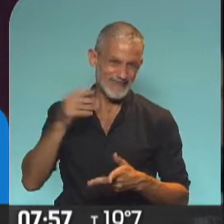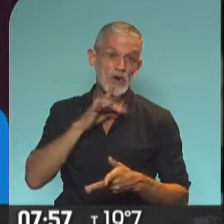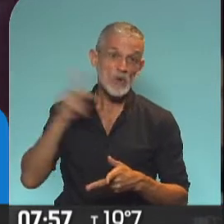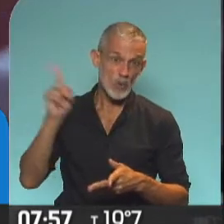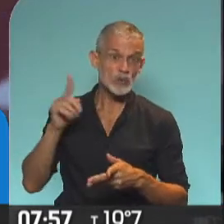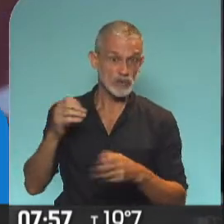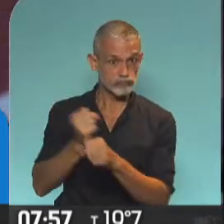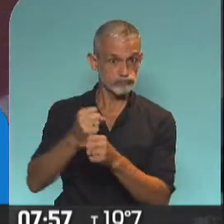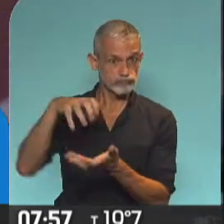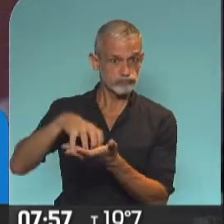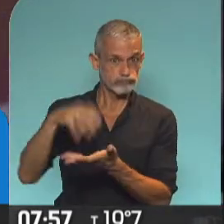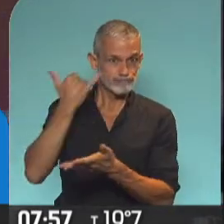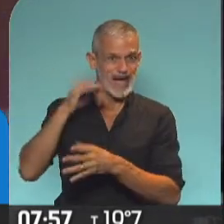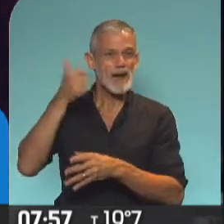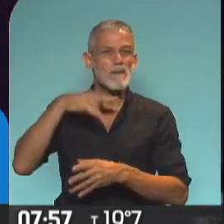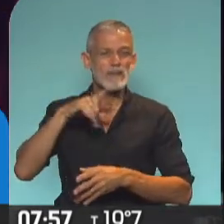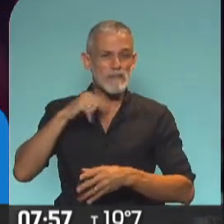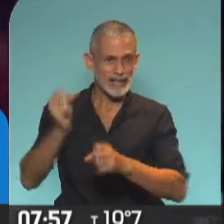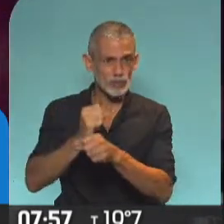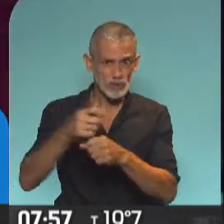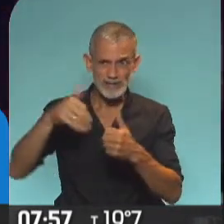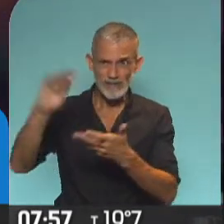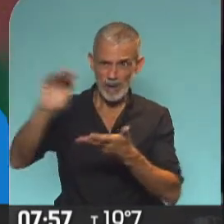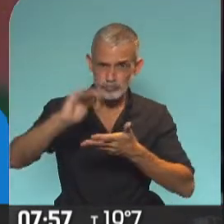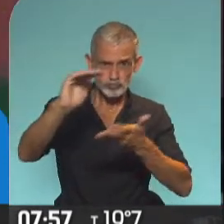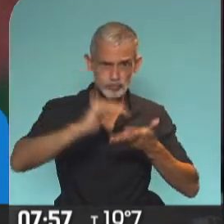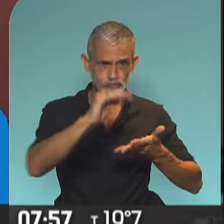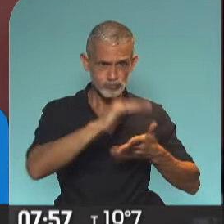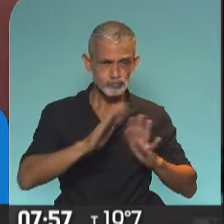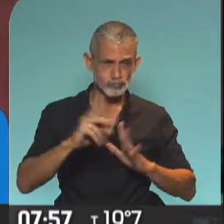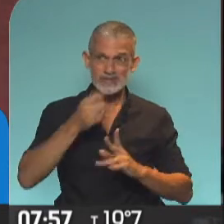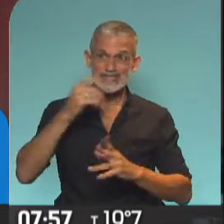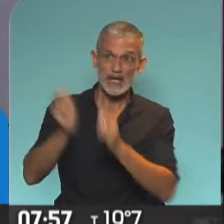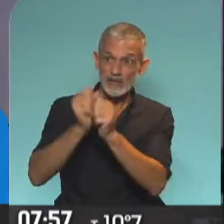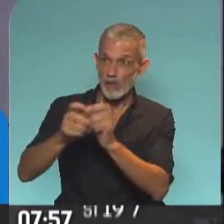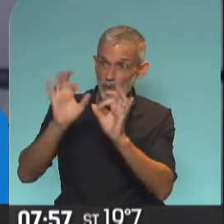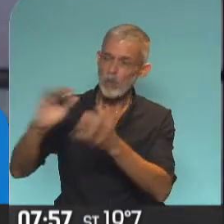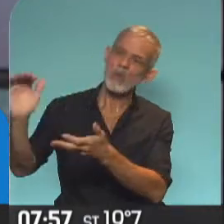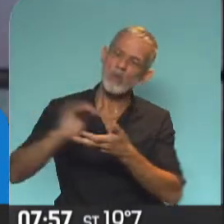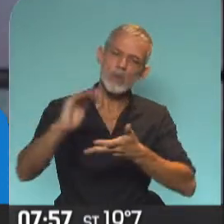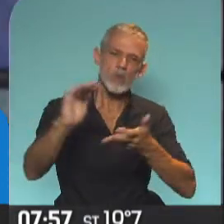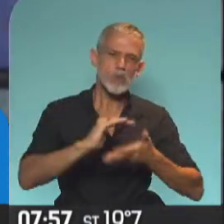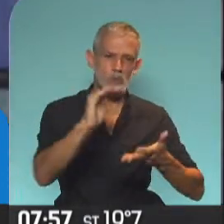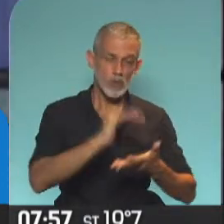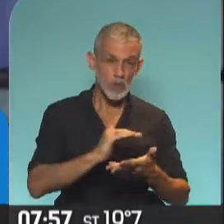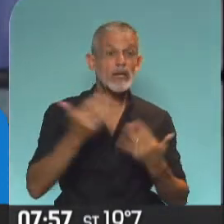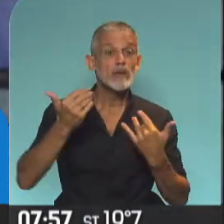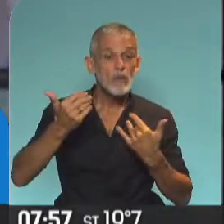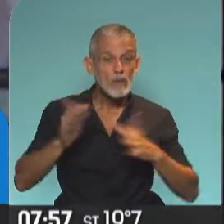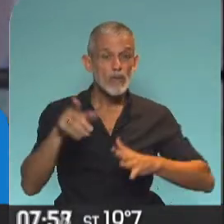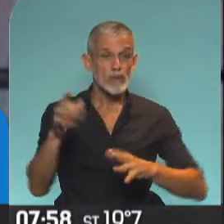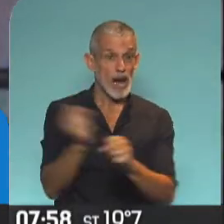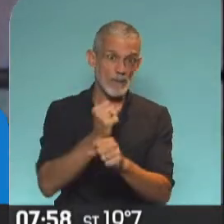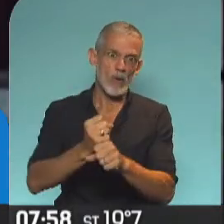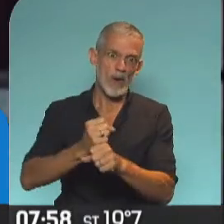ANVAP, pero hay otras autorizadas, van a ir llegando en la medida en que haya abastecimiento. Exactamente. Y no solamente abastecimiento, sino que efectivamente esté